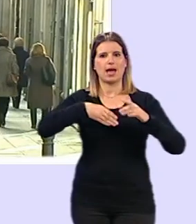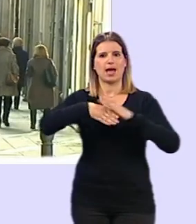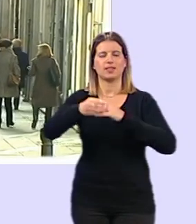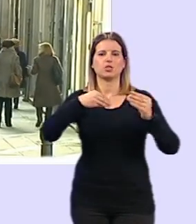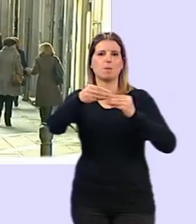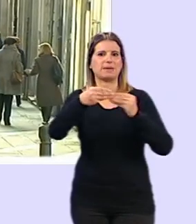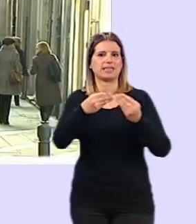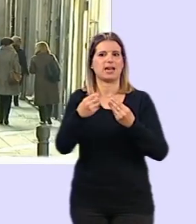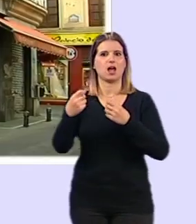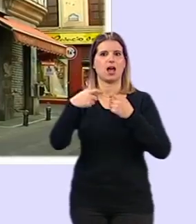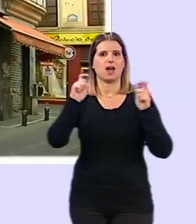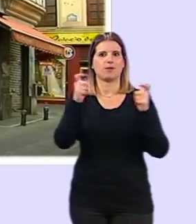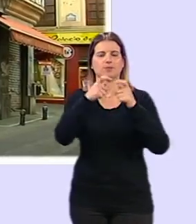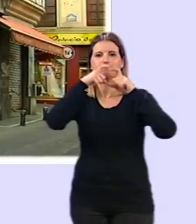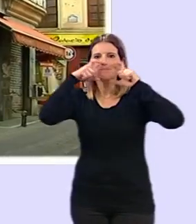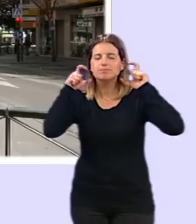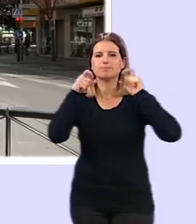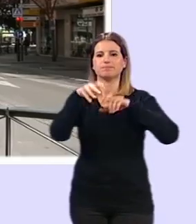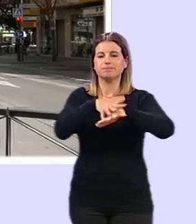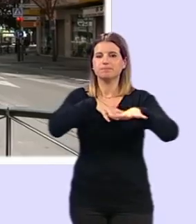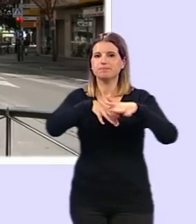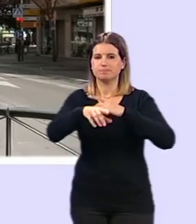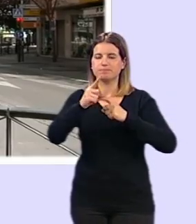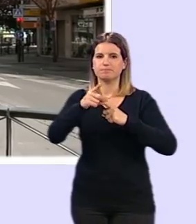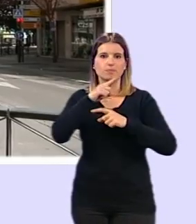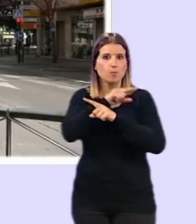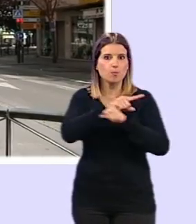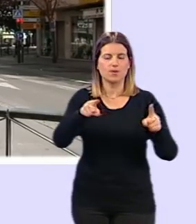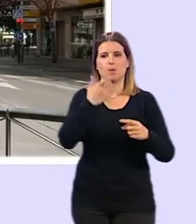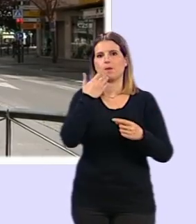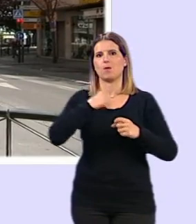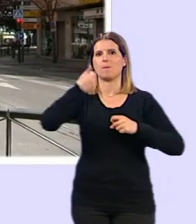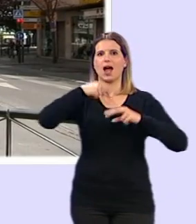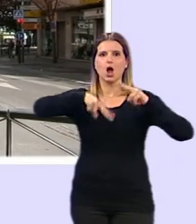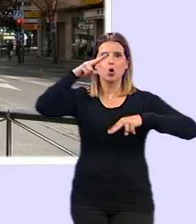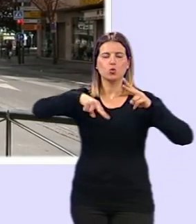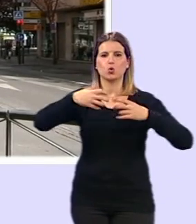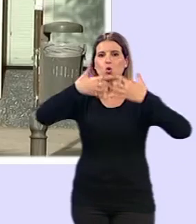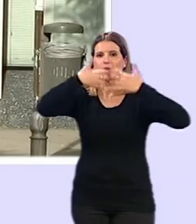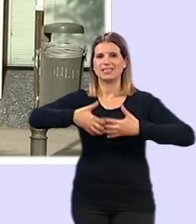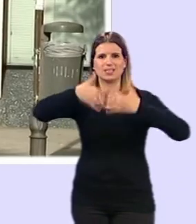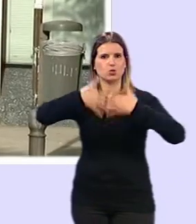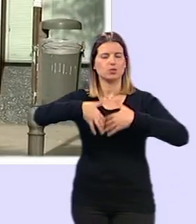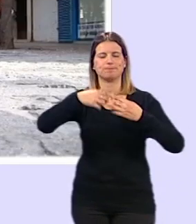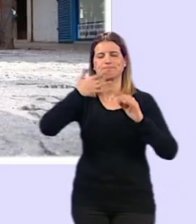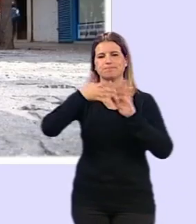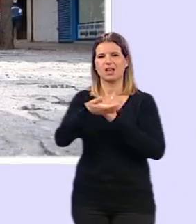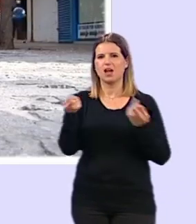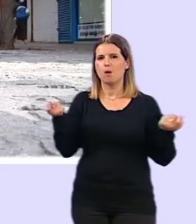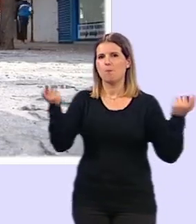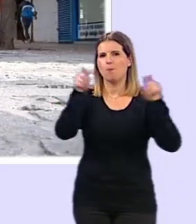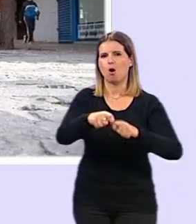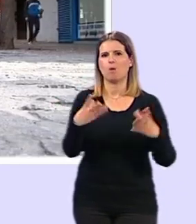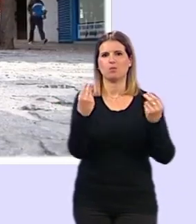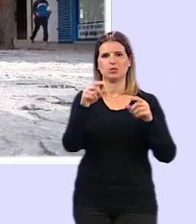equipos de protección a las que desde el principio se han enfrentado sectores clave como la construcción y la industria han abocado al cierre a miles de